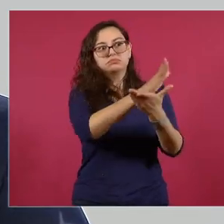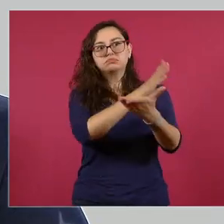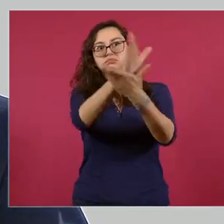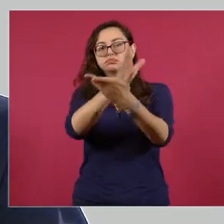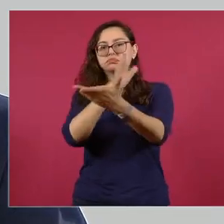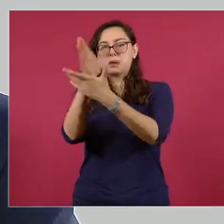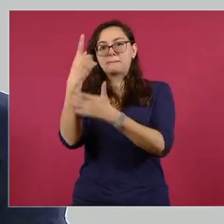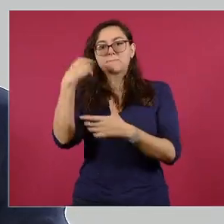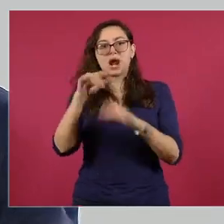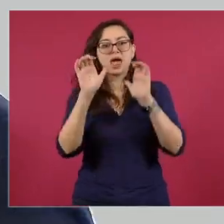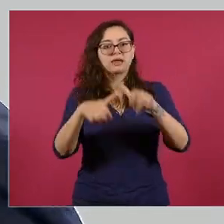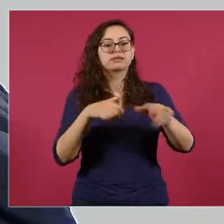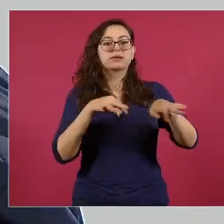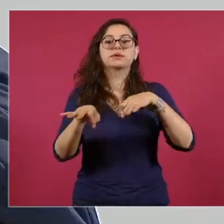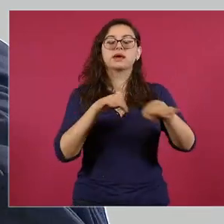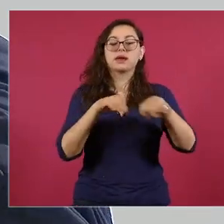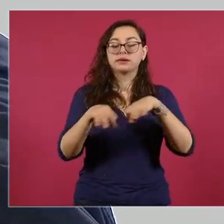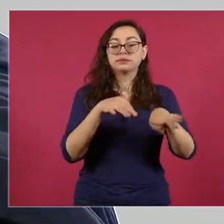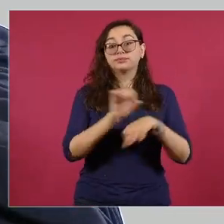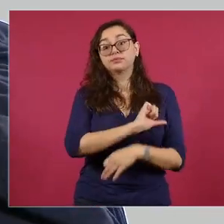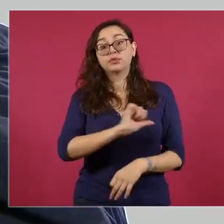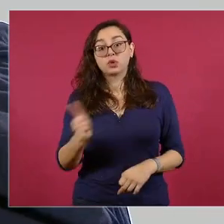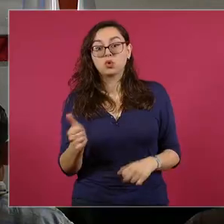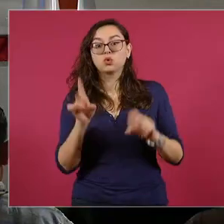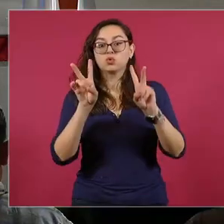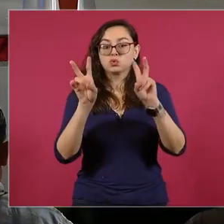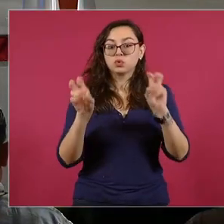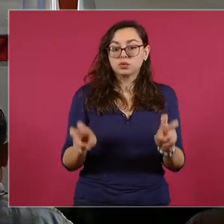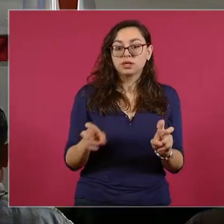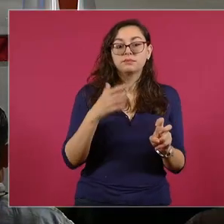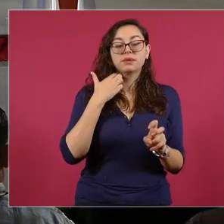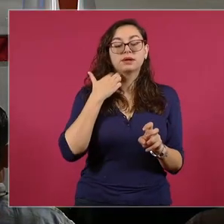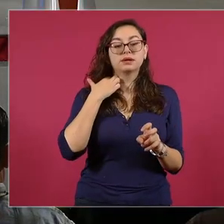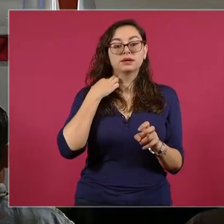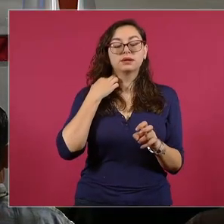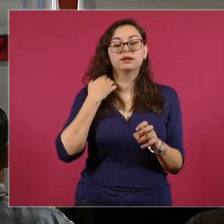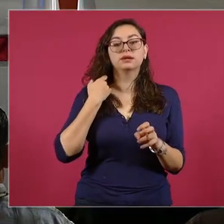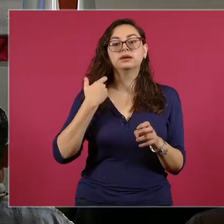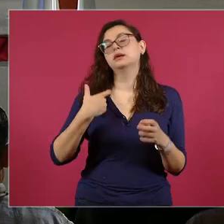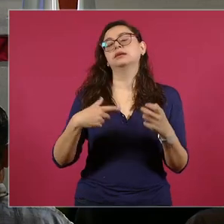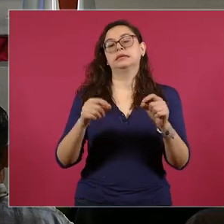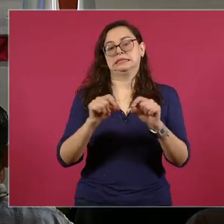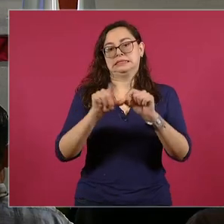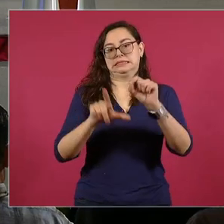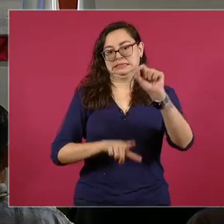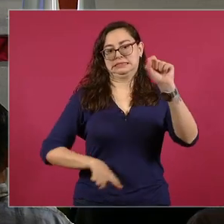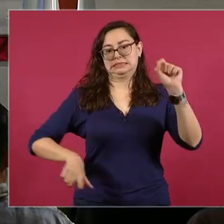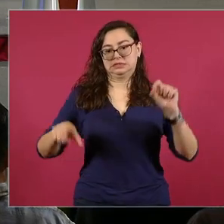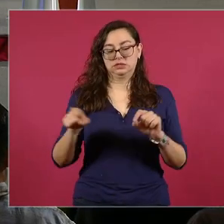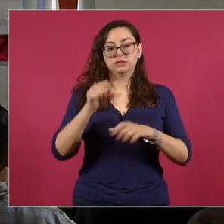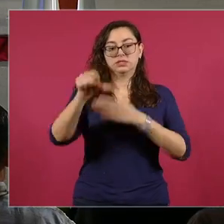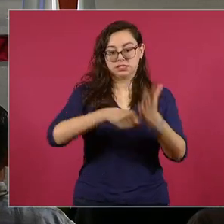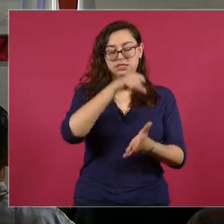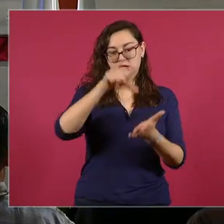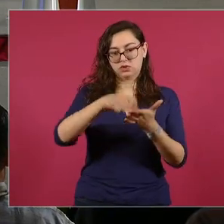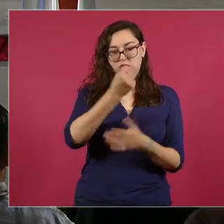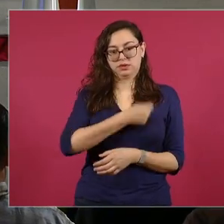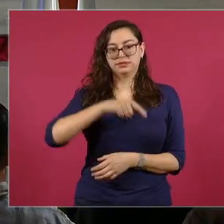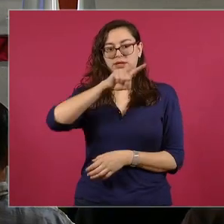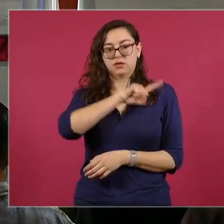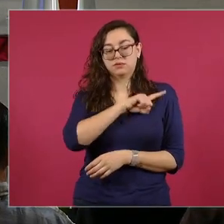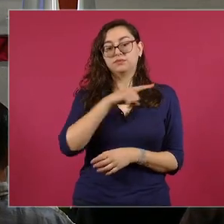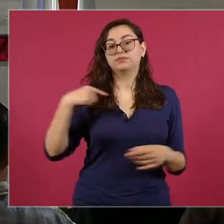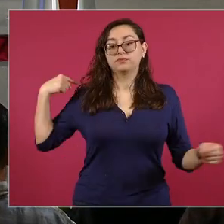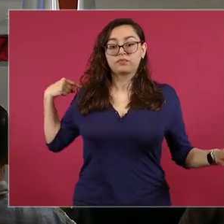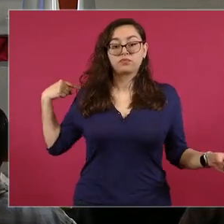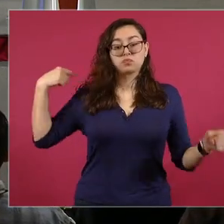ese sentido, el otro tema, digamos, a nivel nacional de la clínica es nuestra. Hasta el día de ayer